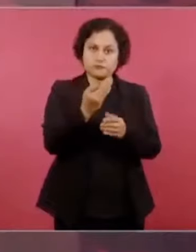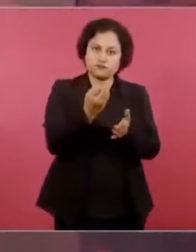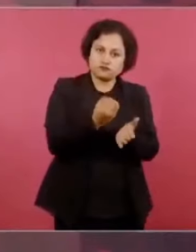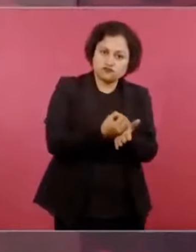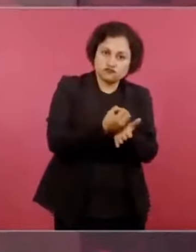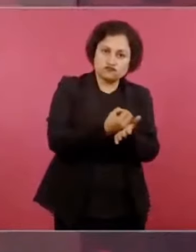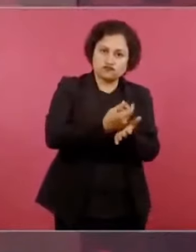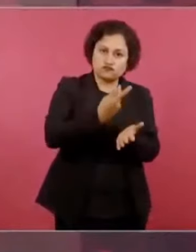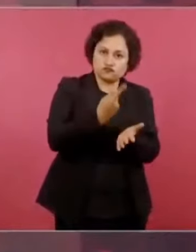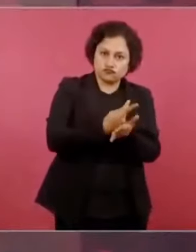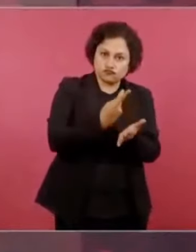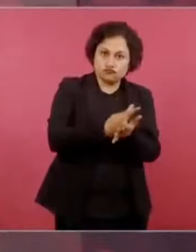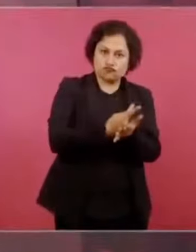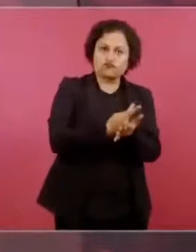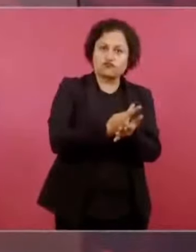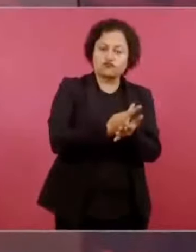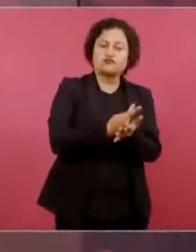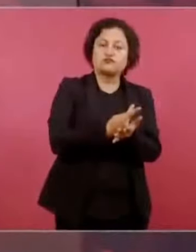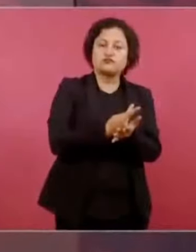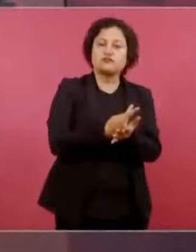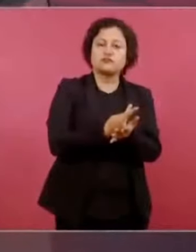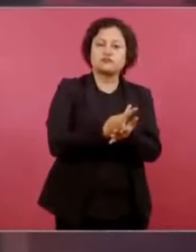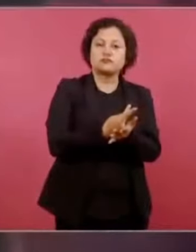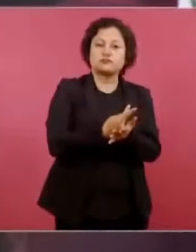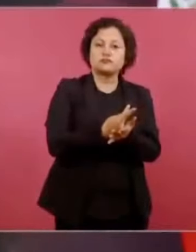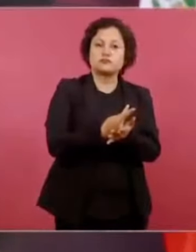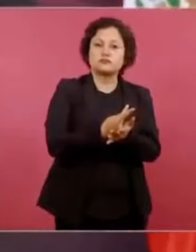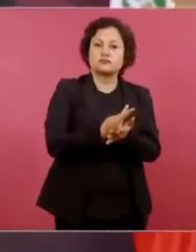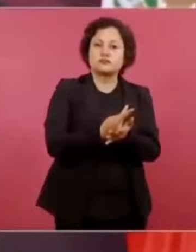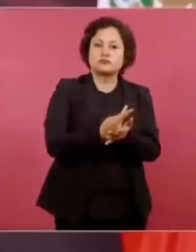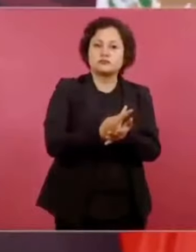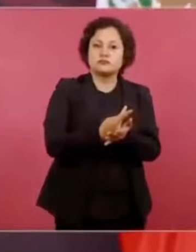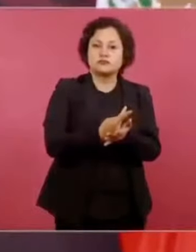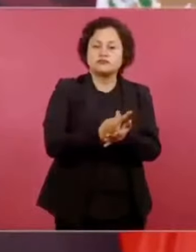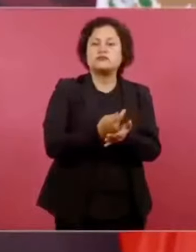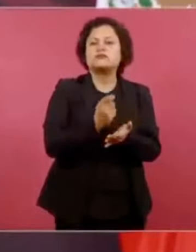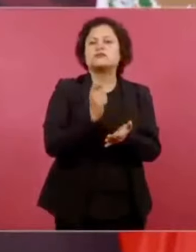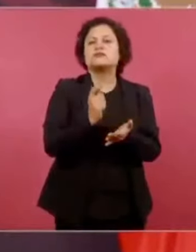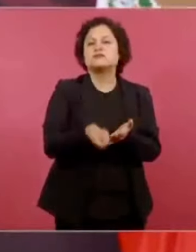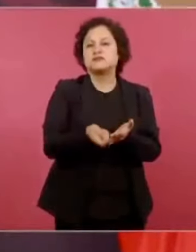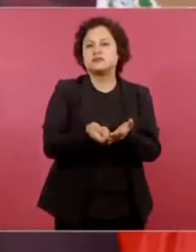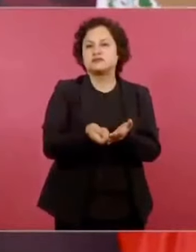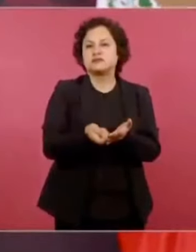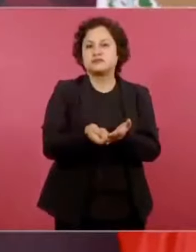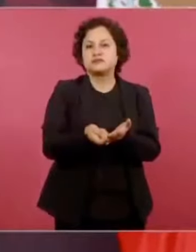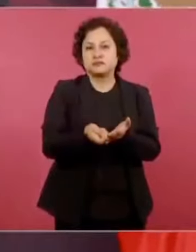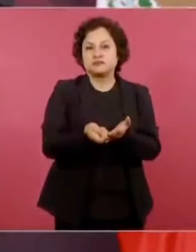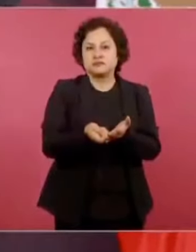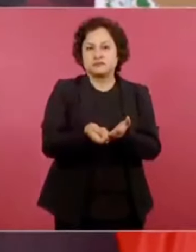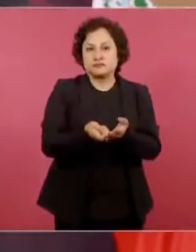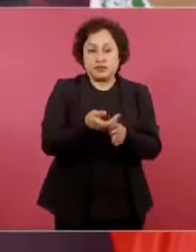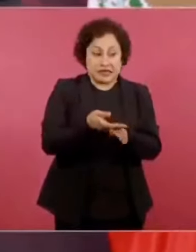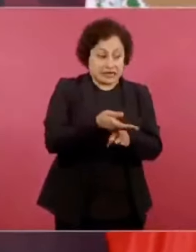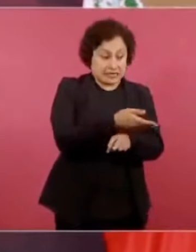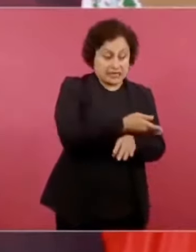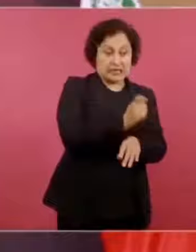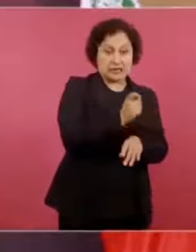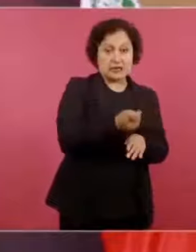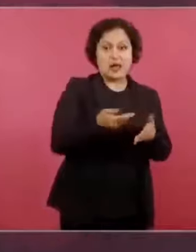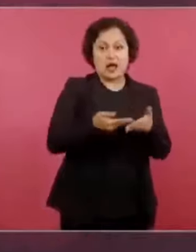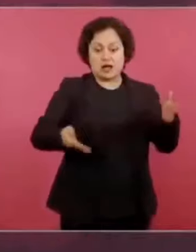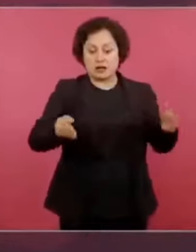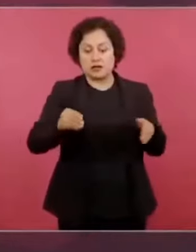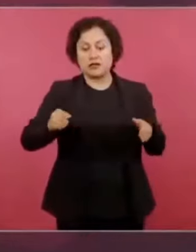en el periodo neoliberal sea el equivalente a todo el oro y a toda la plata que se